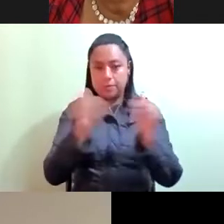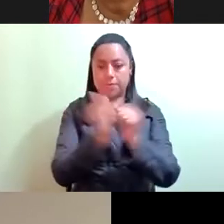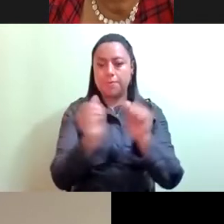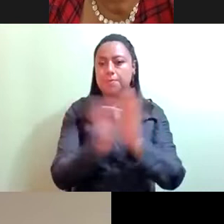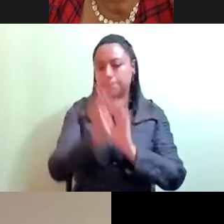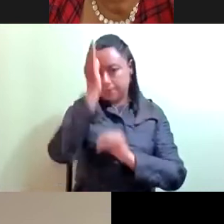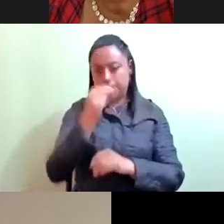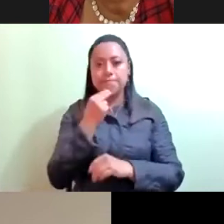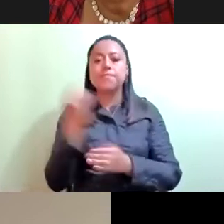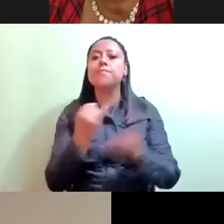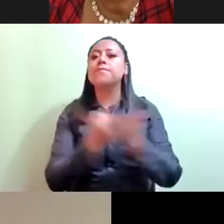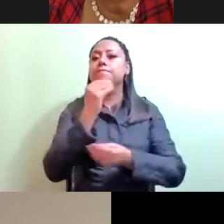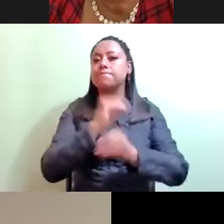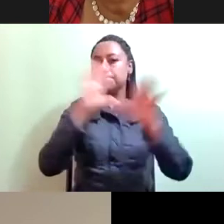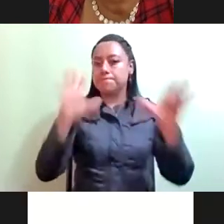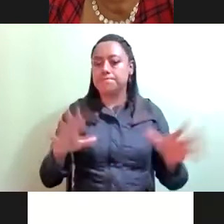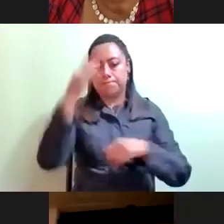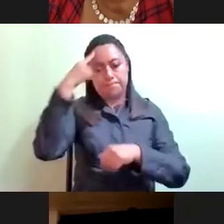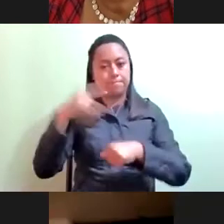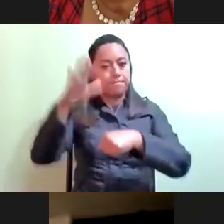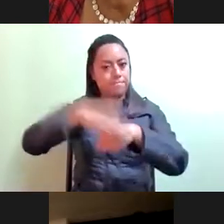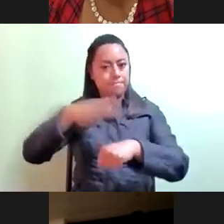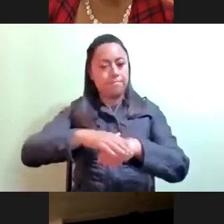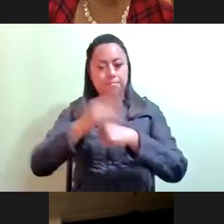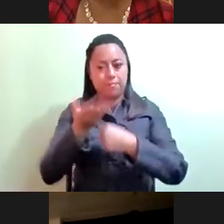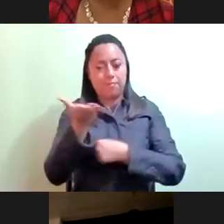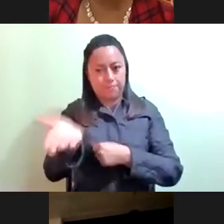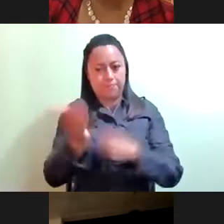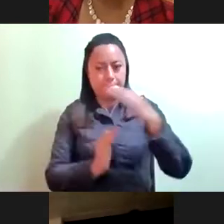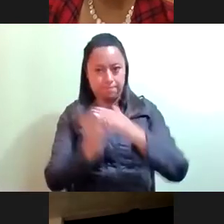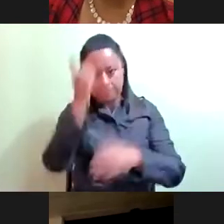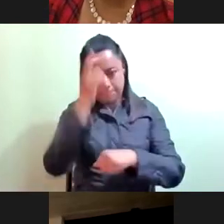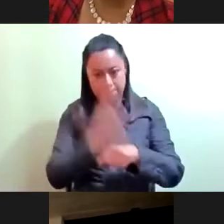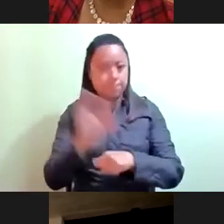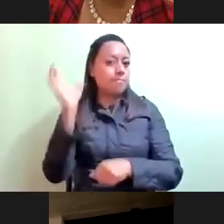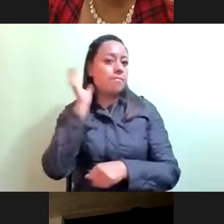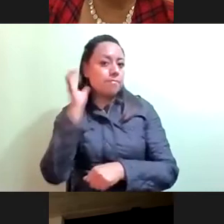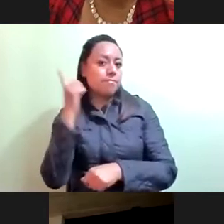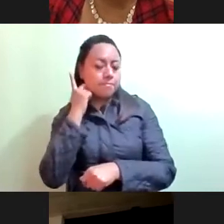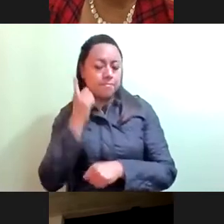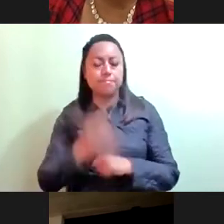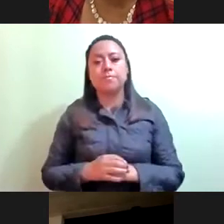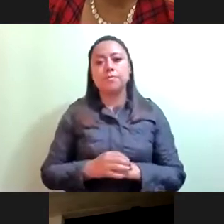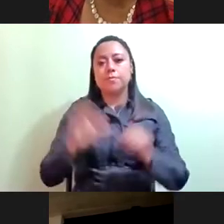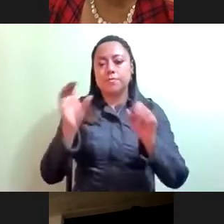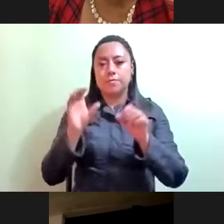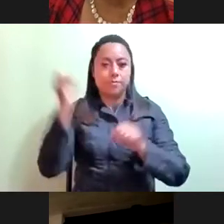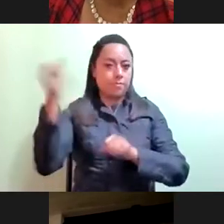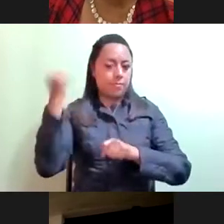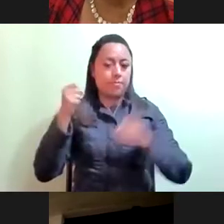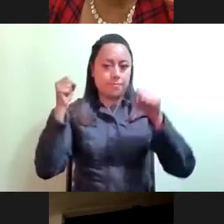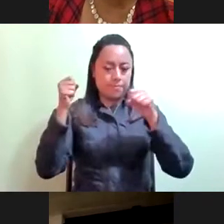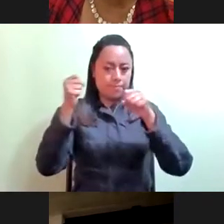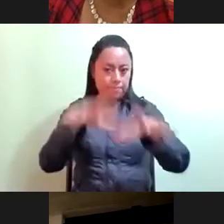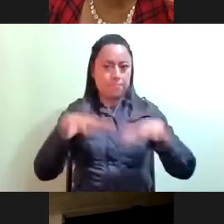obvia resolución para solicitar respetuosamente a la presidencia de la Mesa Directiva de la Cámara de Diputados del Congreso de la Unión que invite